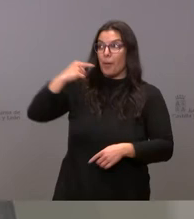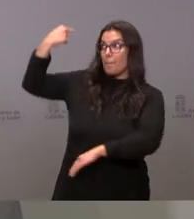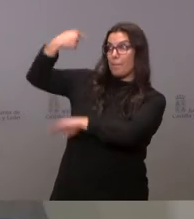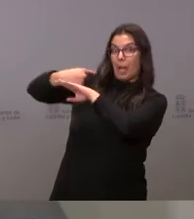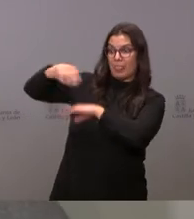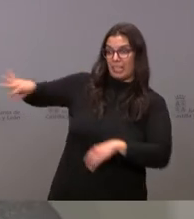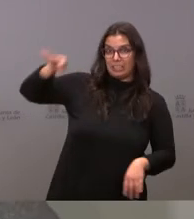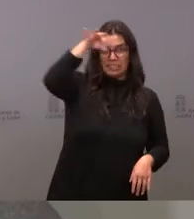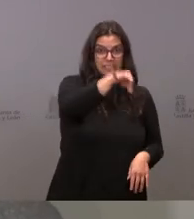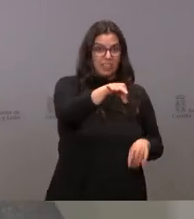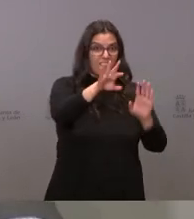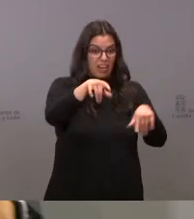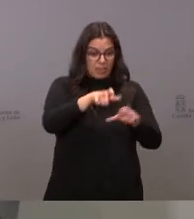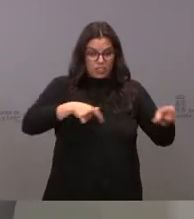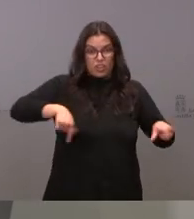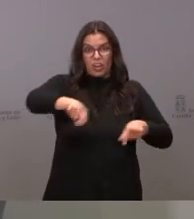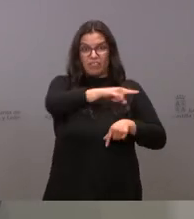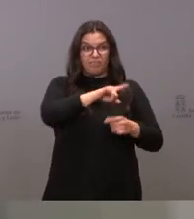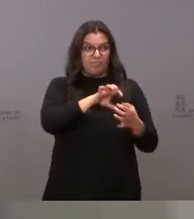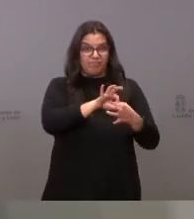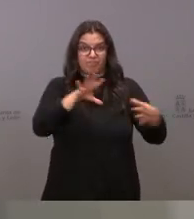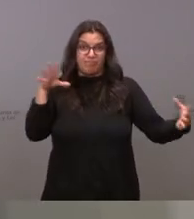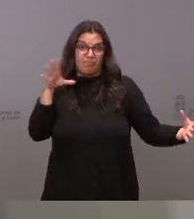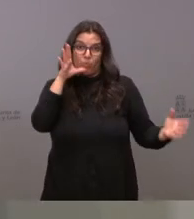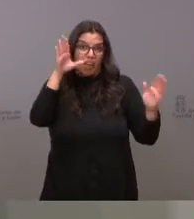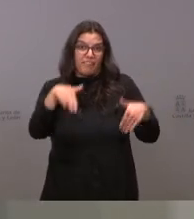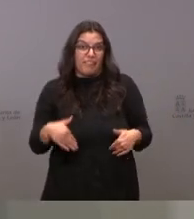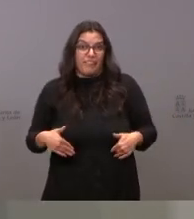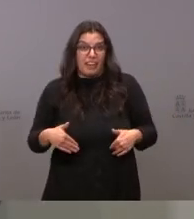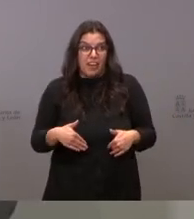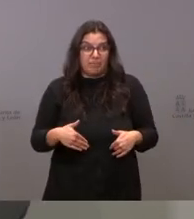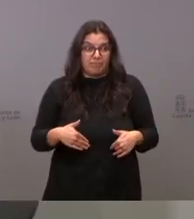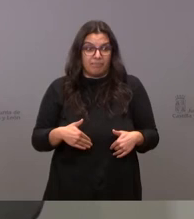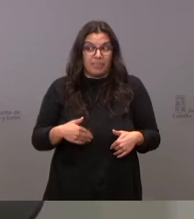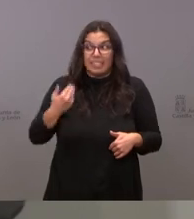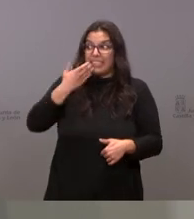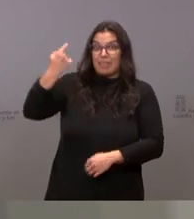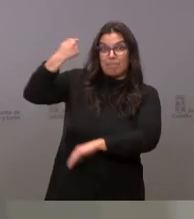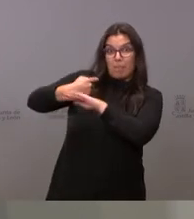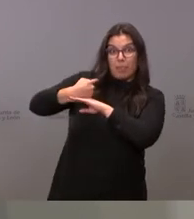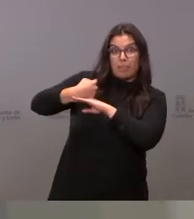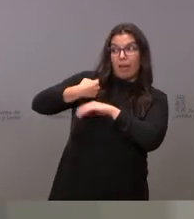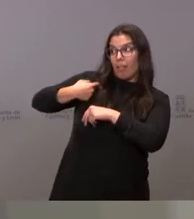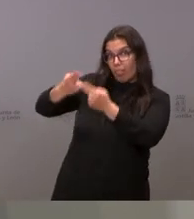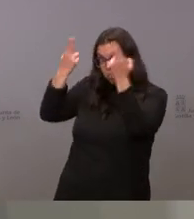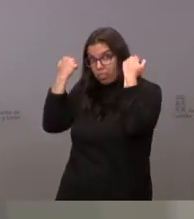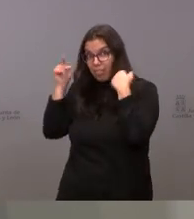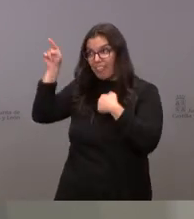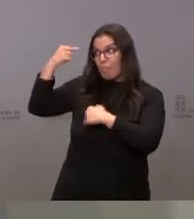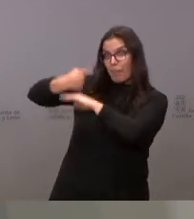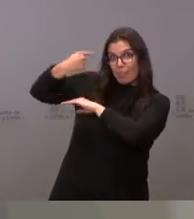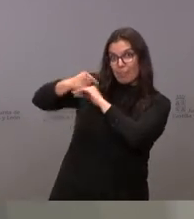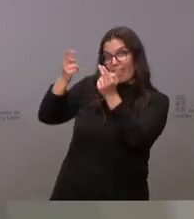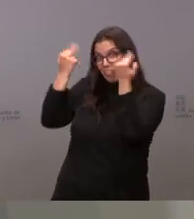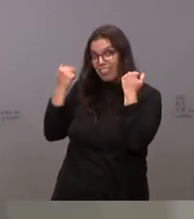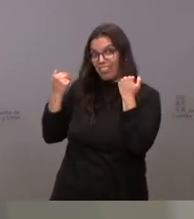fomenta la desafección. ¿Por qué? Porque finalmente uno responde ante quien le nombre. Uno trabaja para quien le nombra, eso es lo normal.